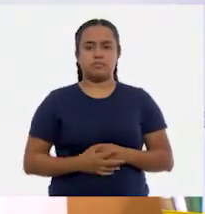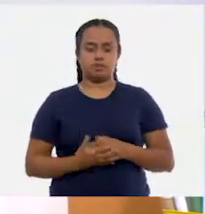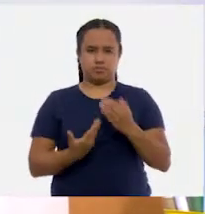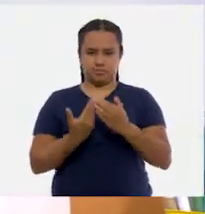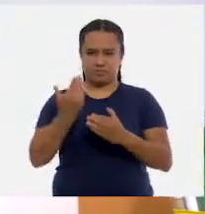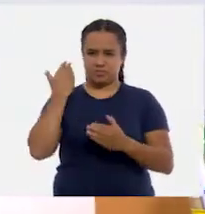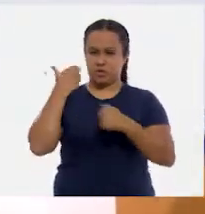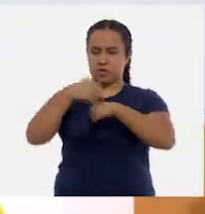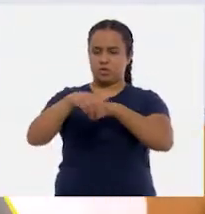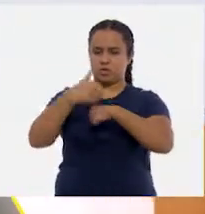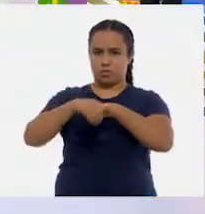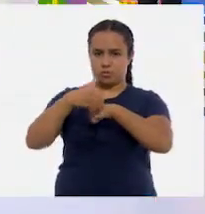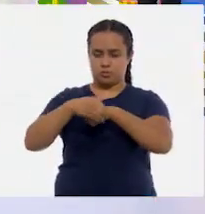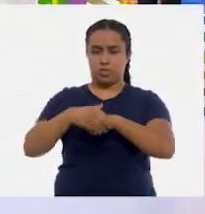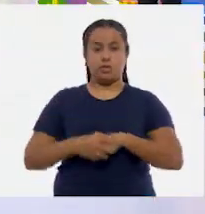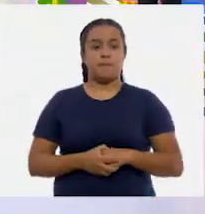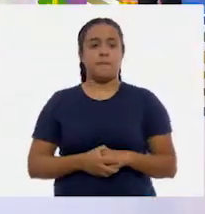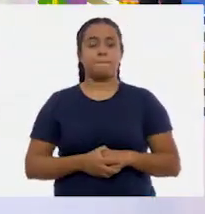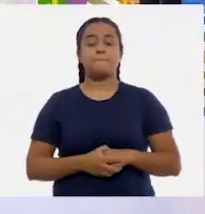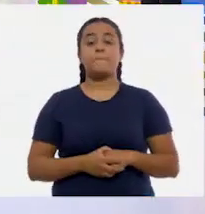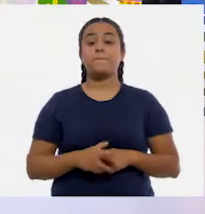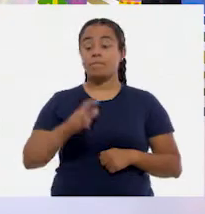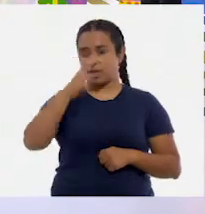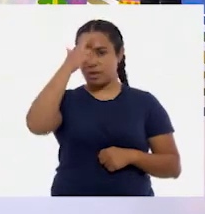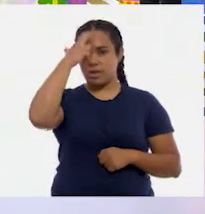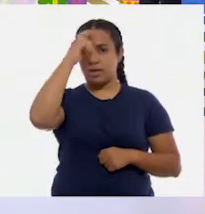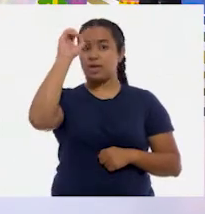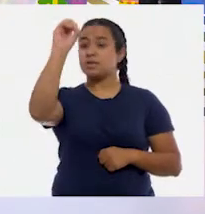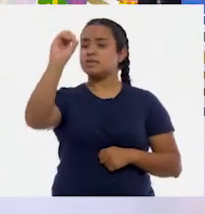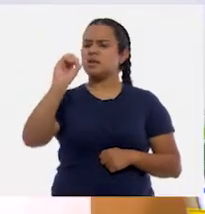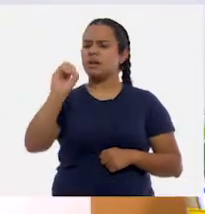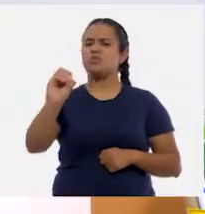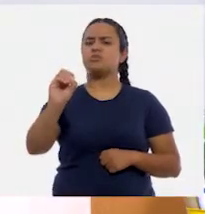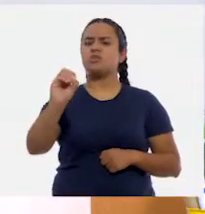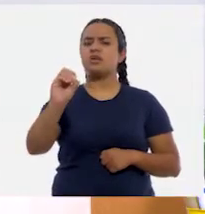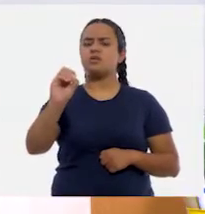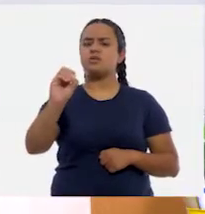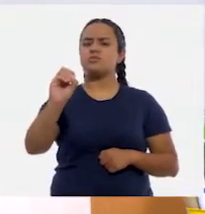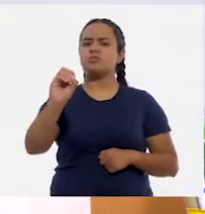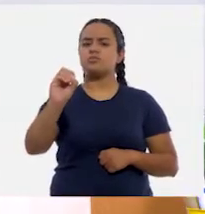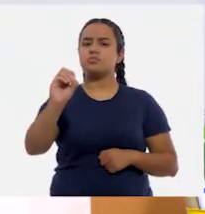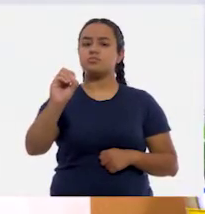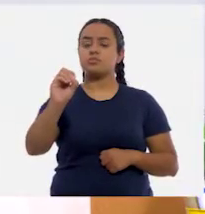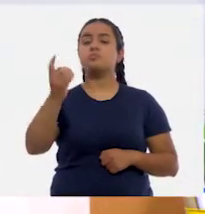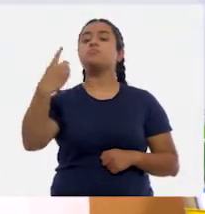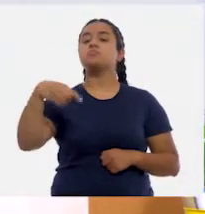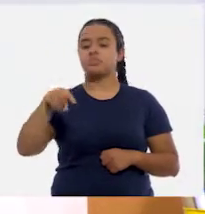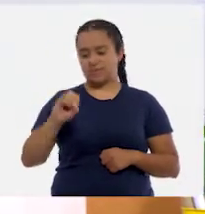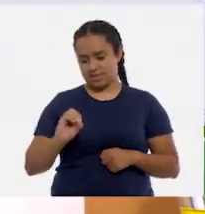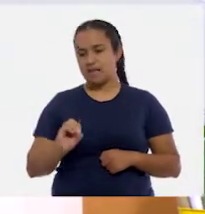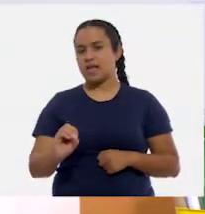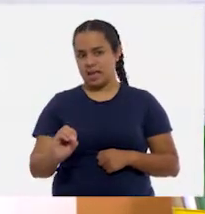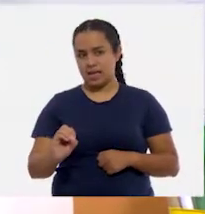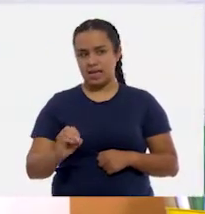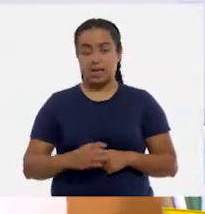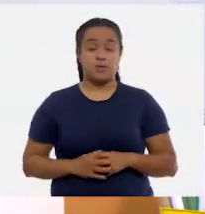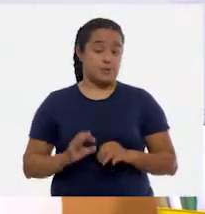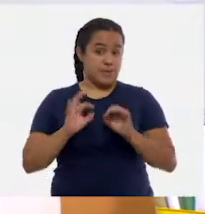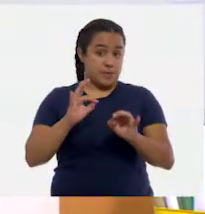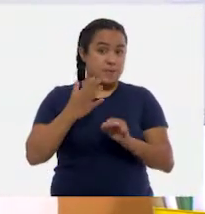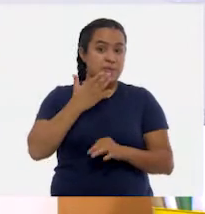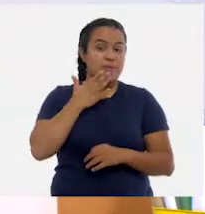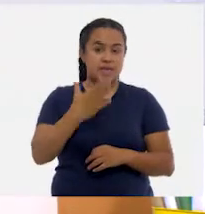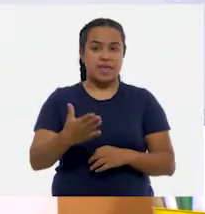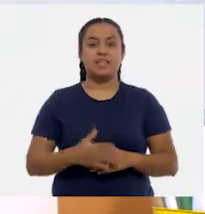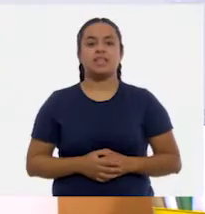con los otros números, Ale. ¿Qué quedamos que hacía aquí? Tengo ceros. Ceros. ¿Qué hago? Se ponen los ceros. Muy bien.